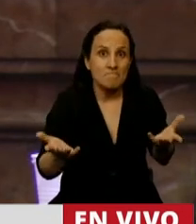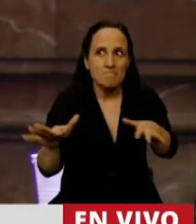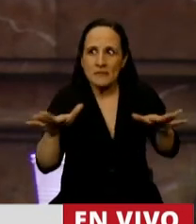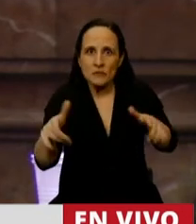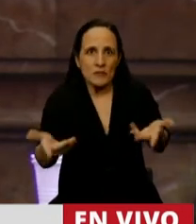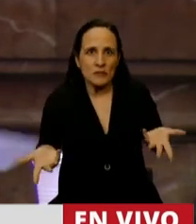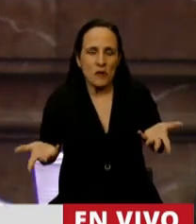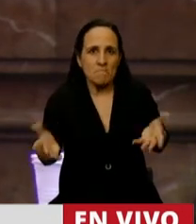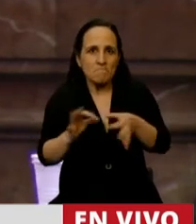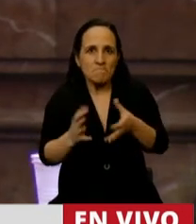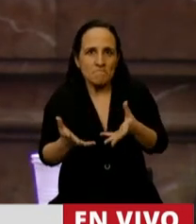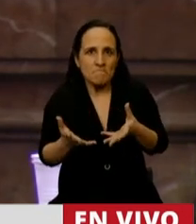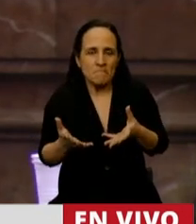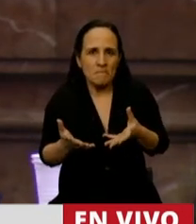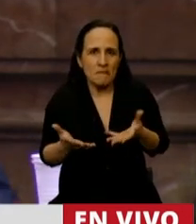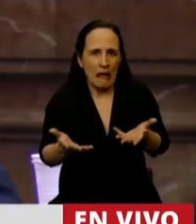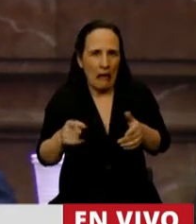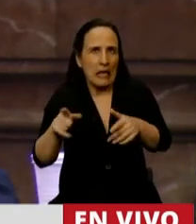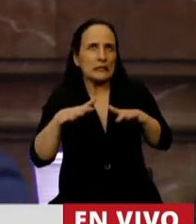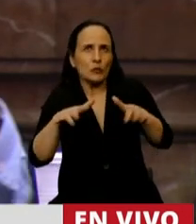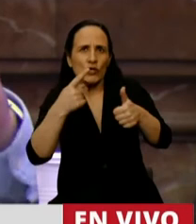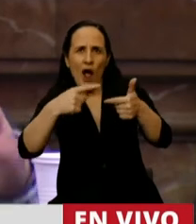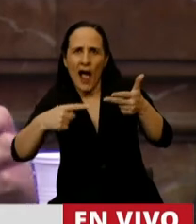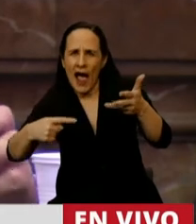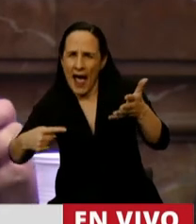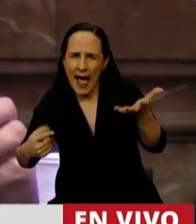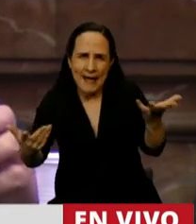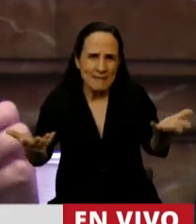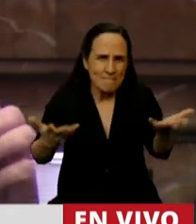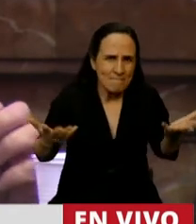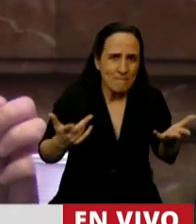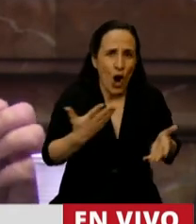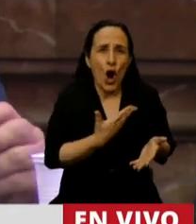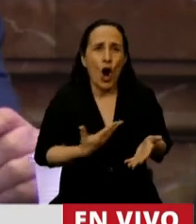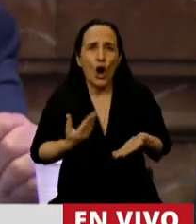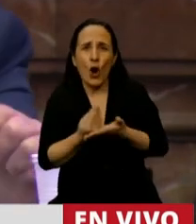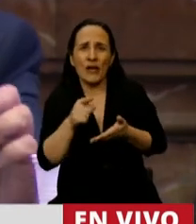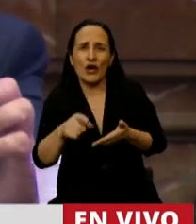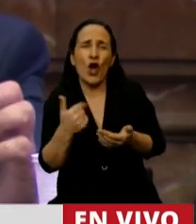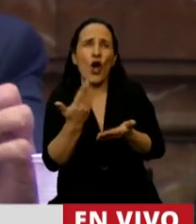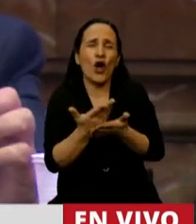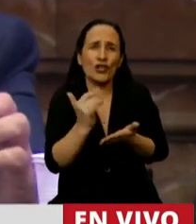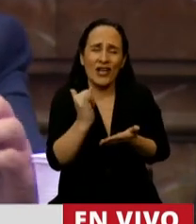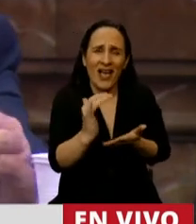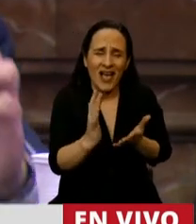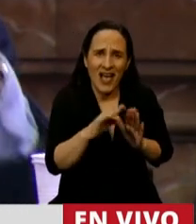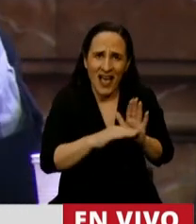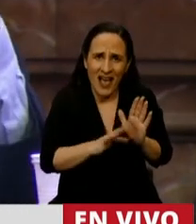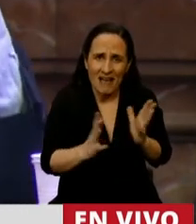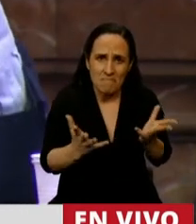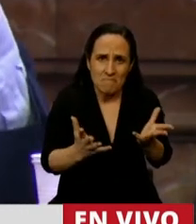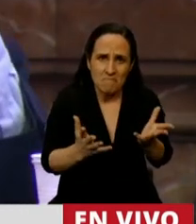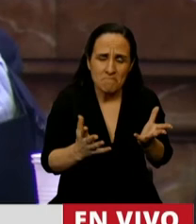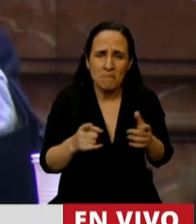¿Cuánto tiempo creemos que van a resistir estas variables que el gobierno hoy nos presenta? Mire,